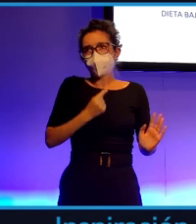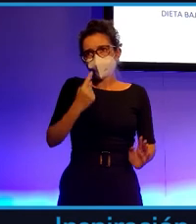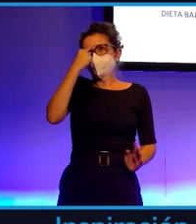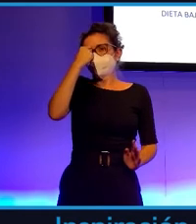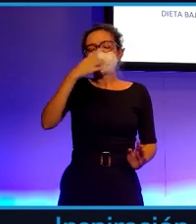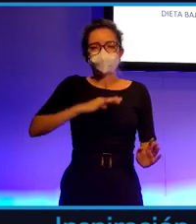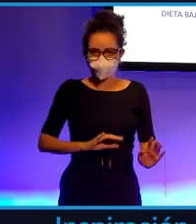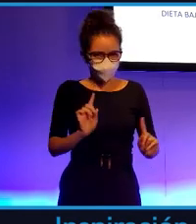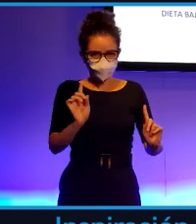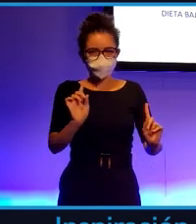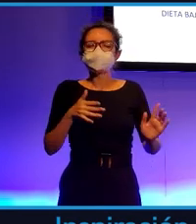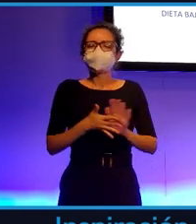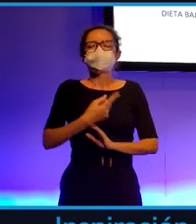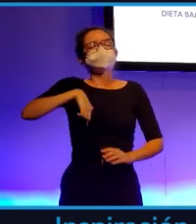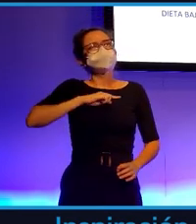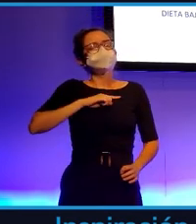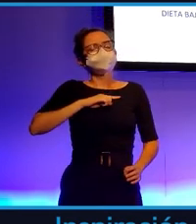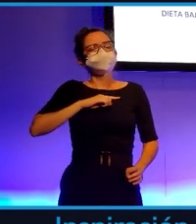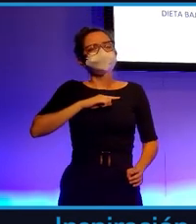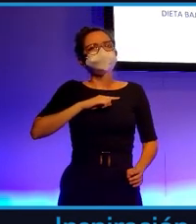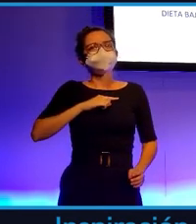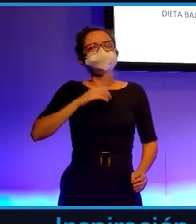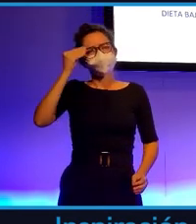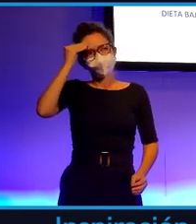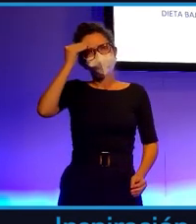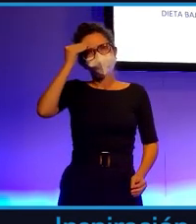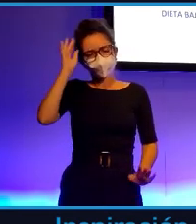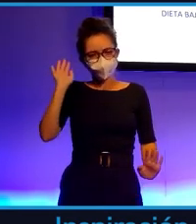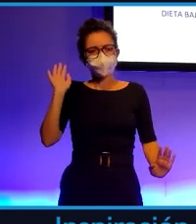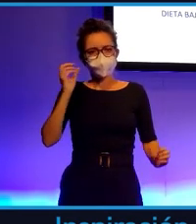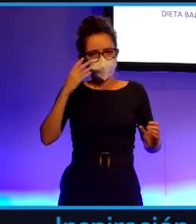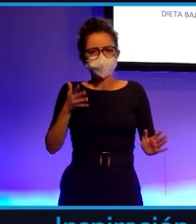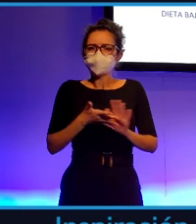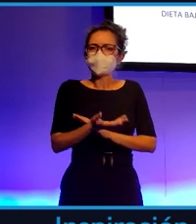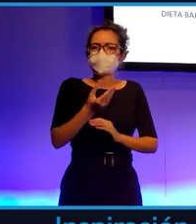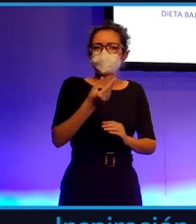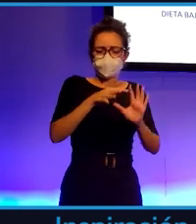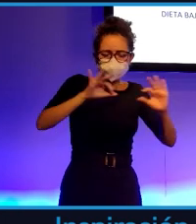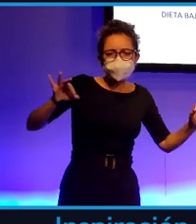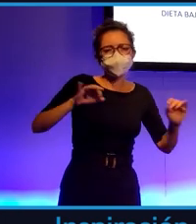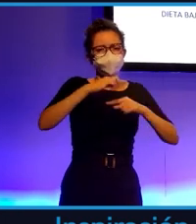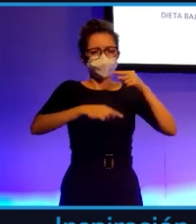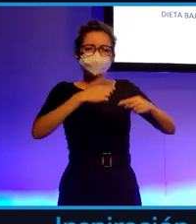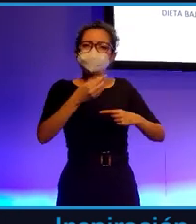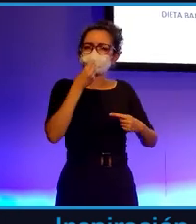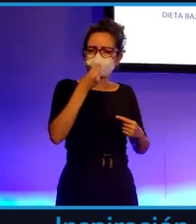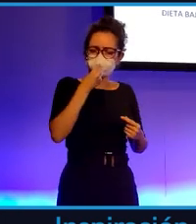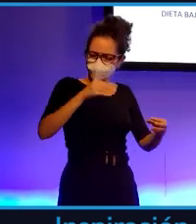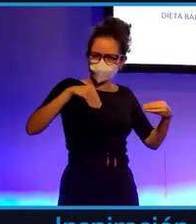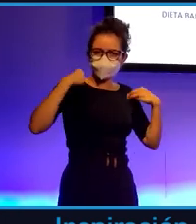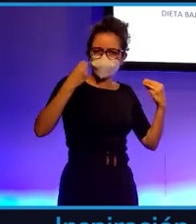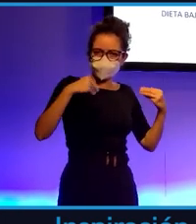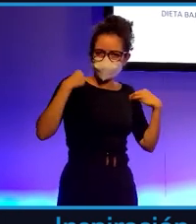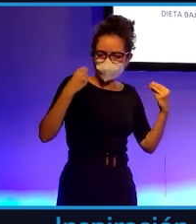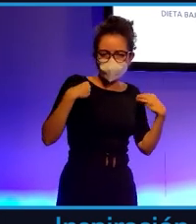sino que seamos más conscientes, que sigamos disfrutando de lo que es comer con amigos, con familia o de